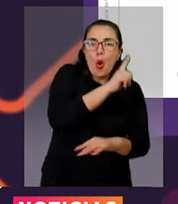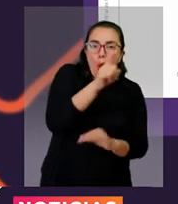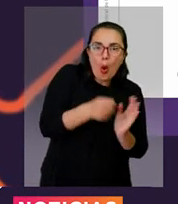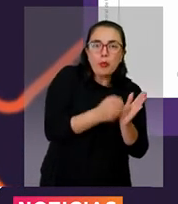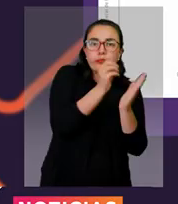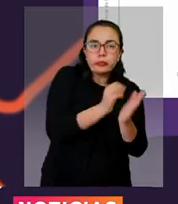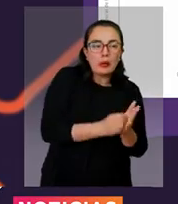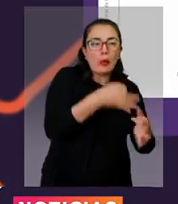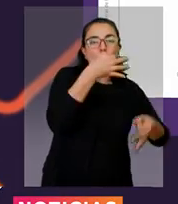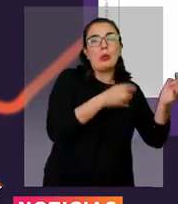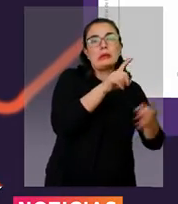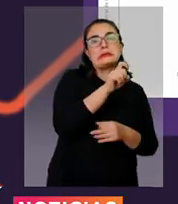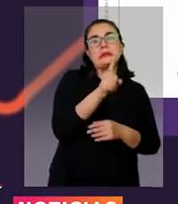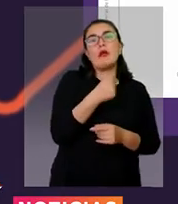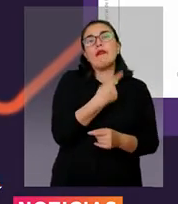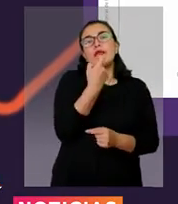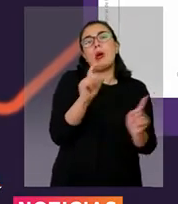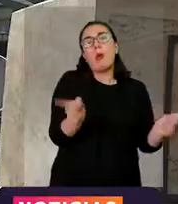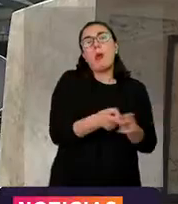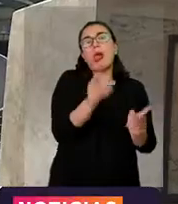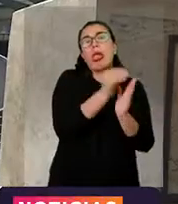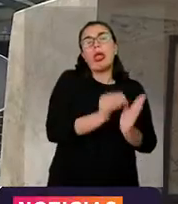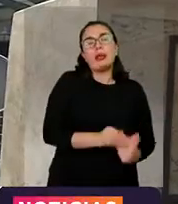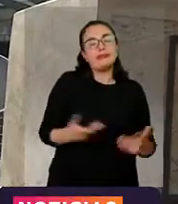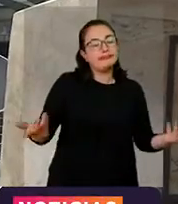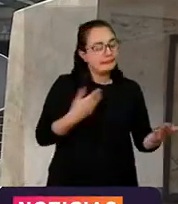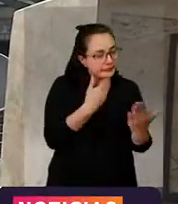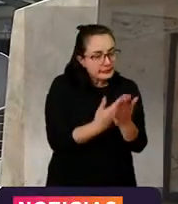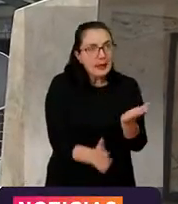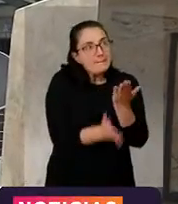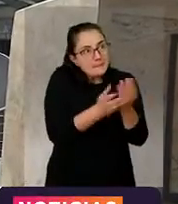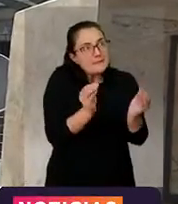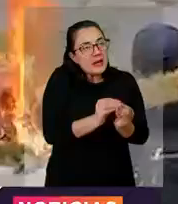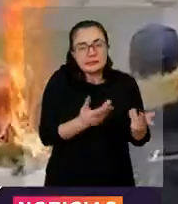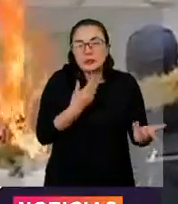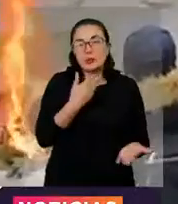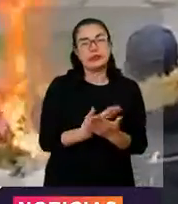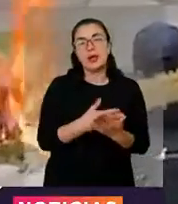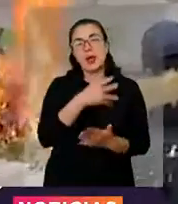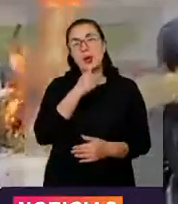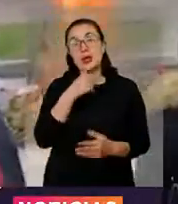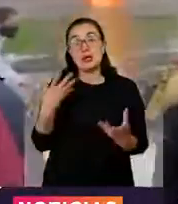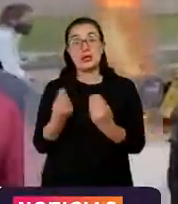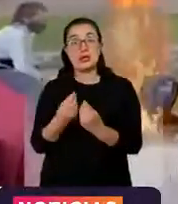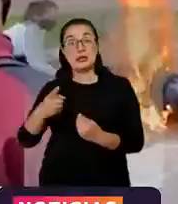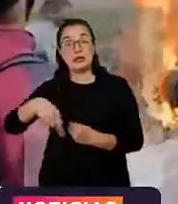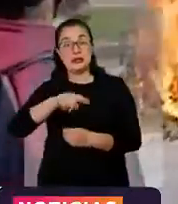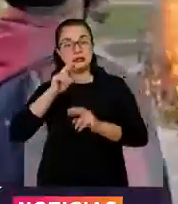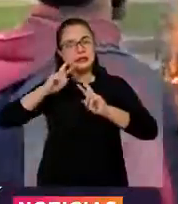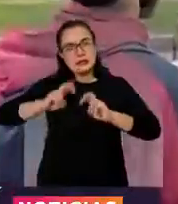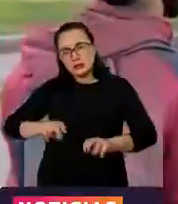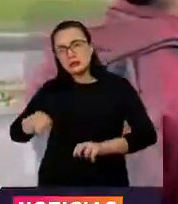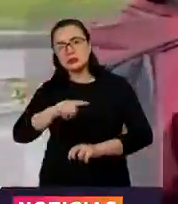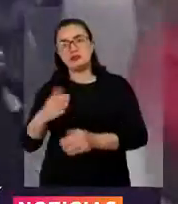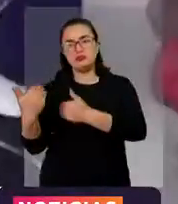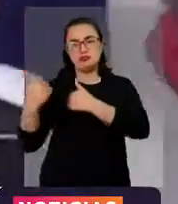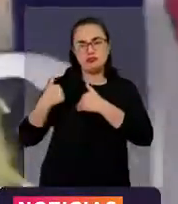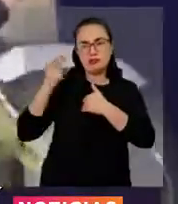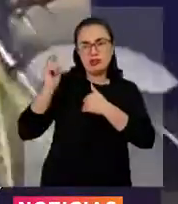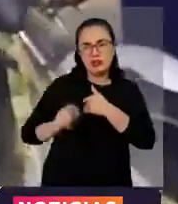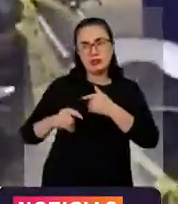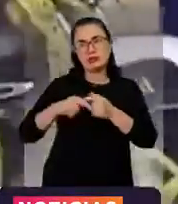del Control de Garantías de Bogotá que las emitió. Según el ente acusador, las labores de investigación y responsabilidad de estas personas continuarán